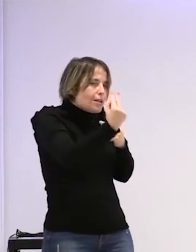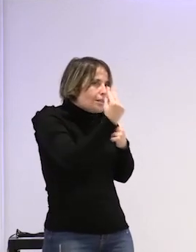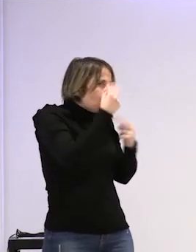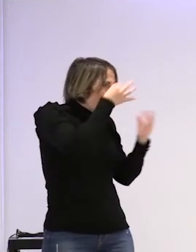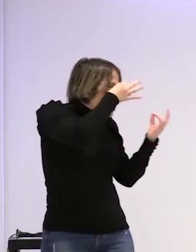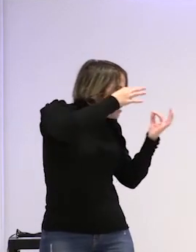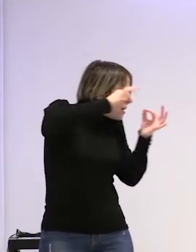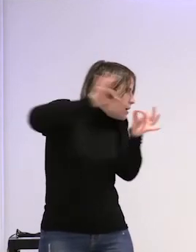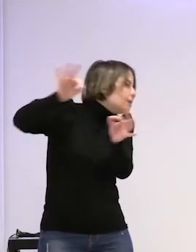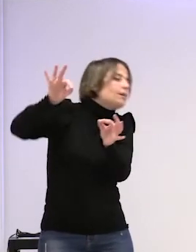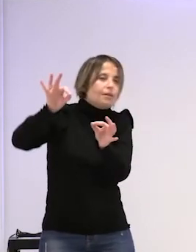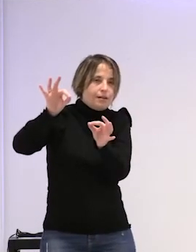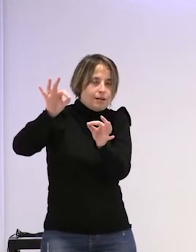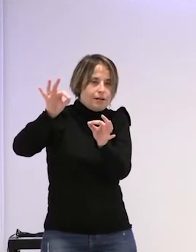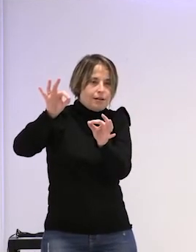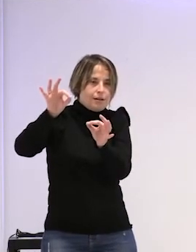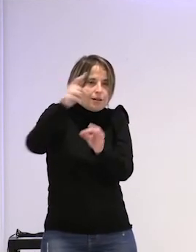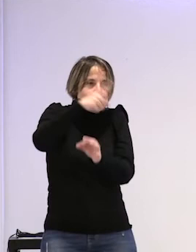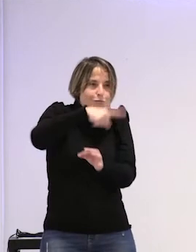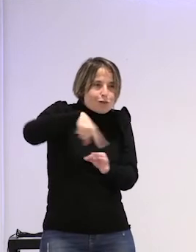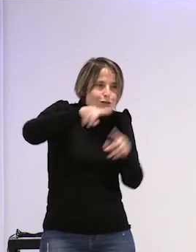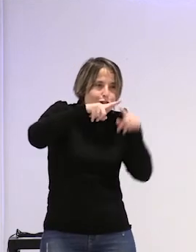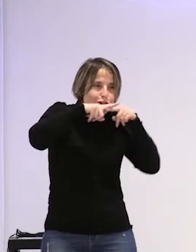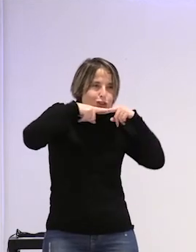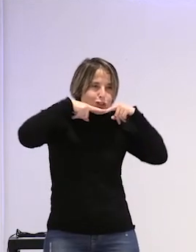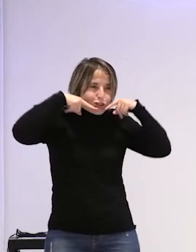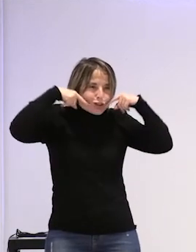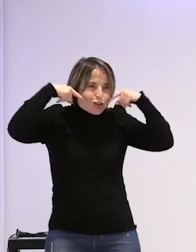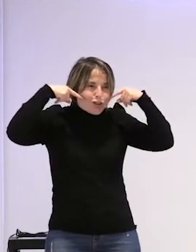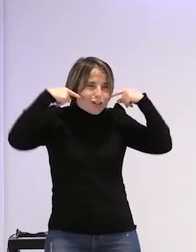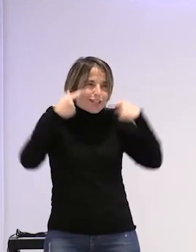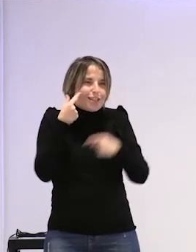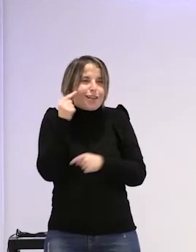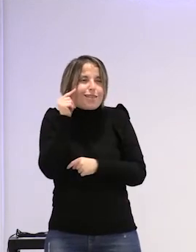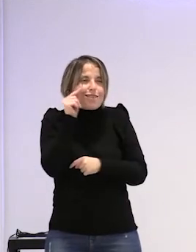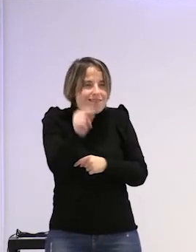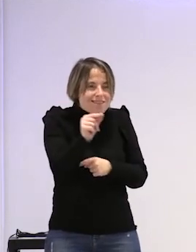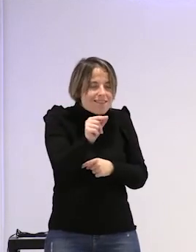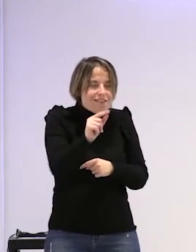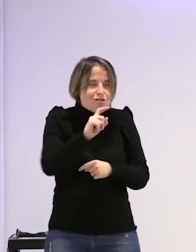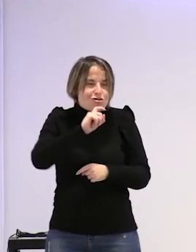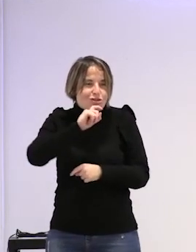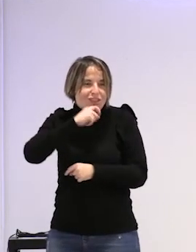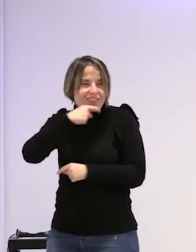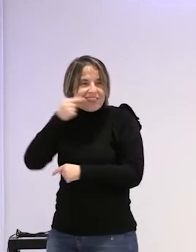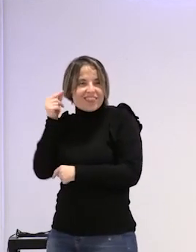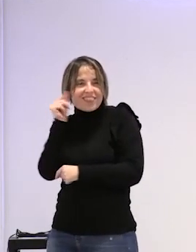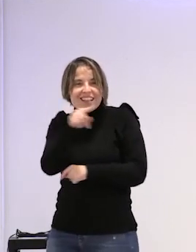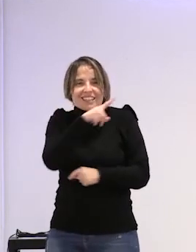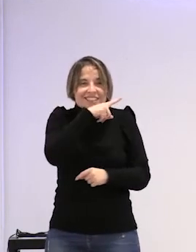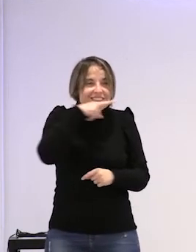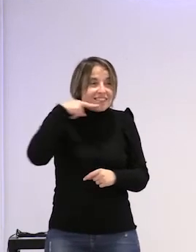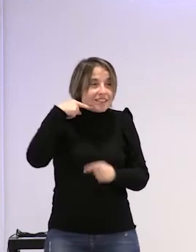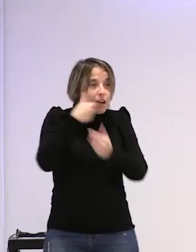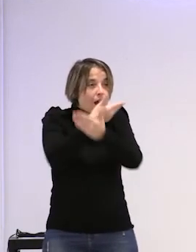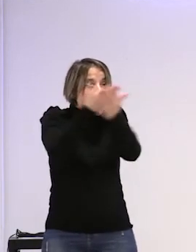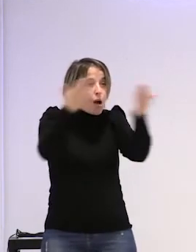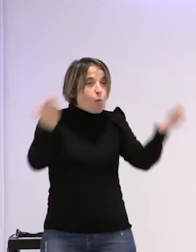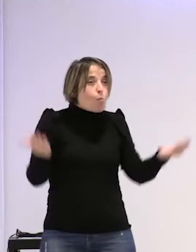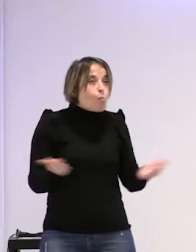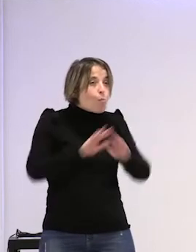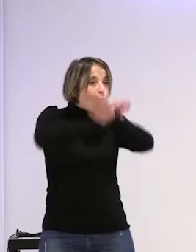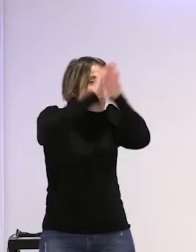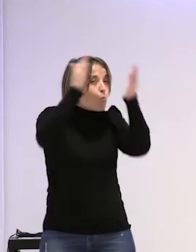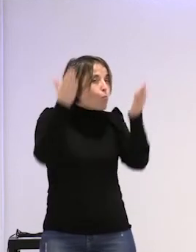los ojos con una sonrisa que os devuelvo cínica y el mundo se